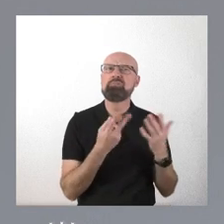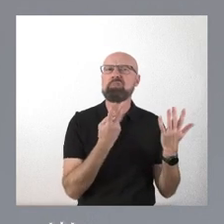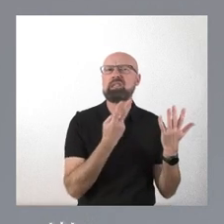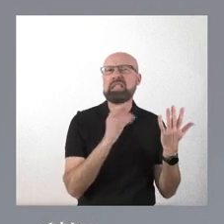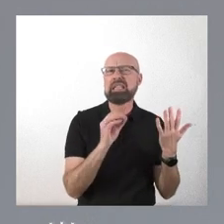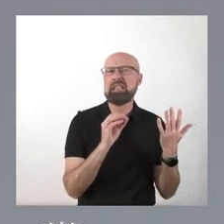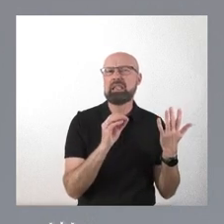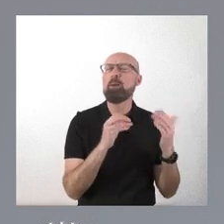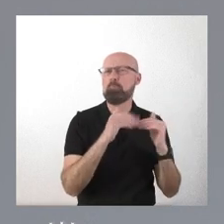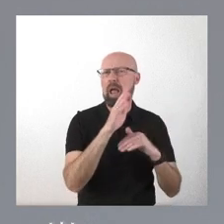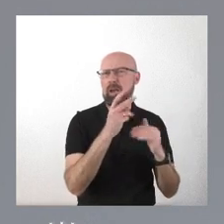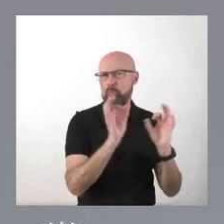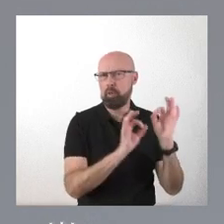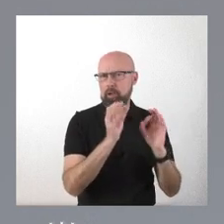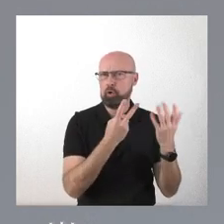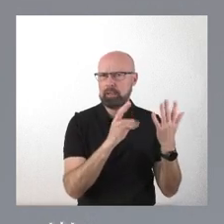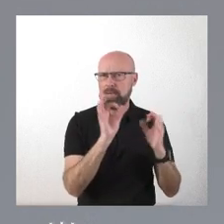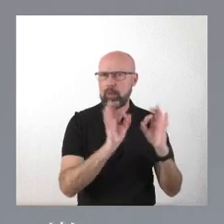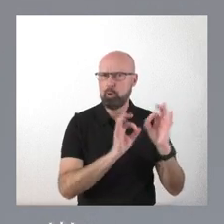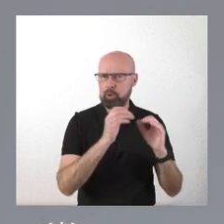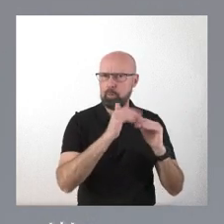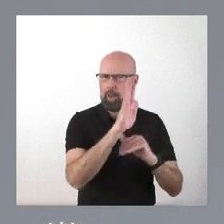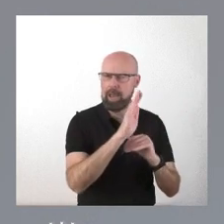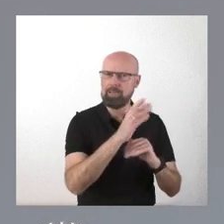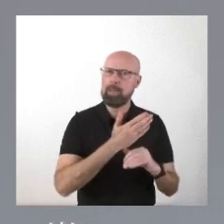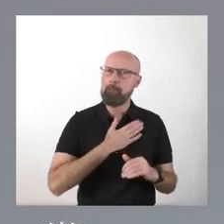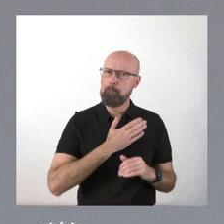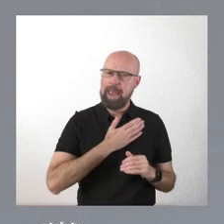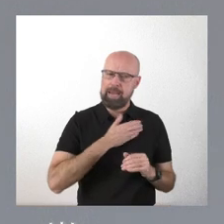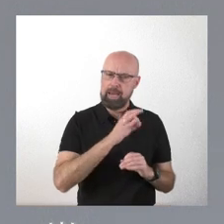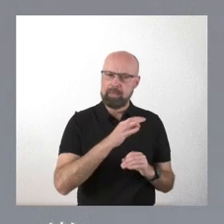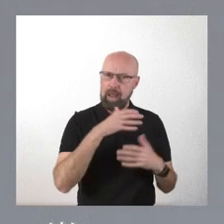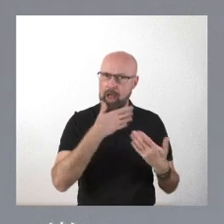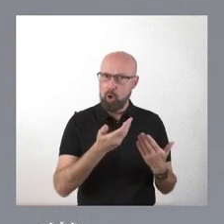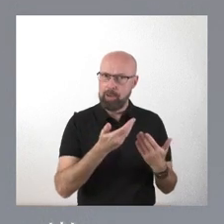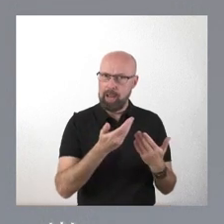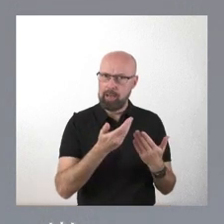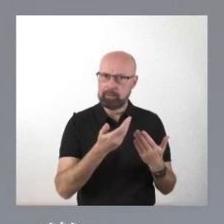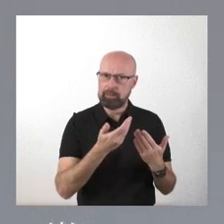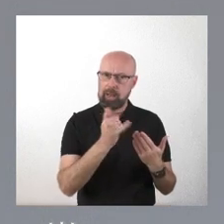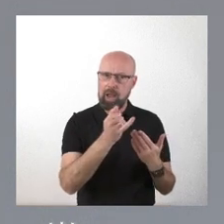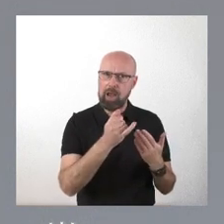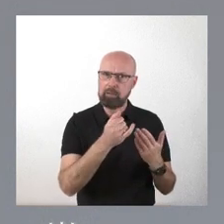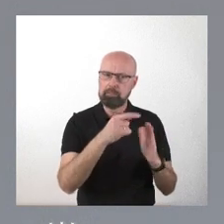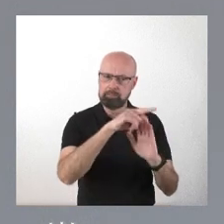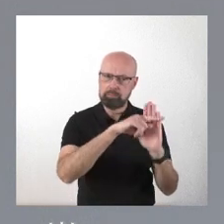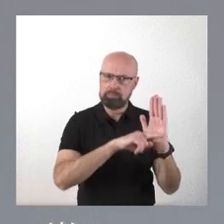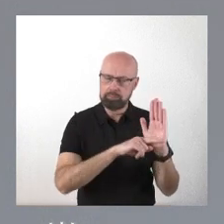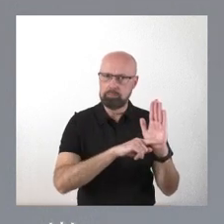del 70 por ciento de los bienes que hoy están incluidos en la lista de Hispania Nostra,